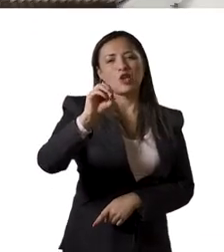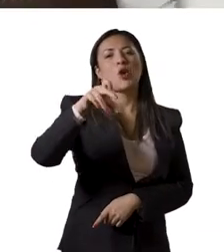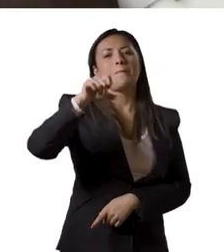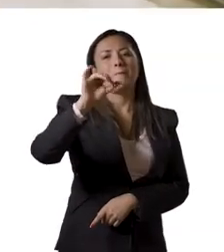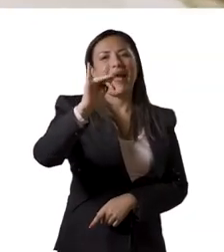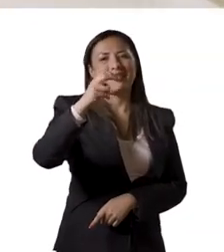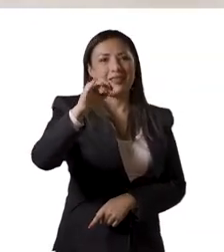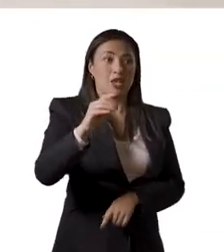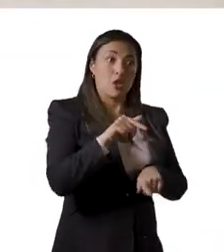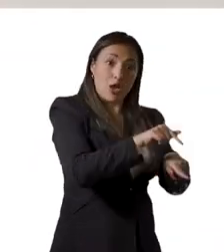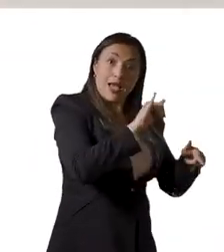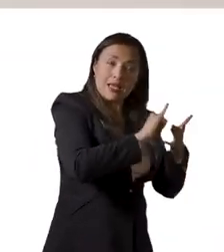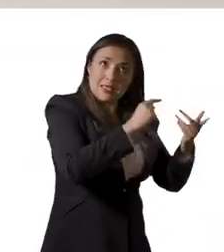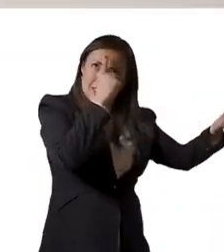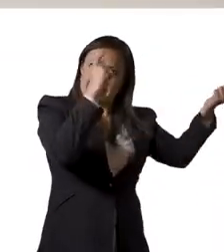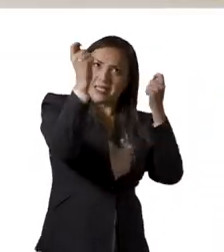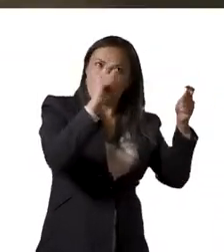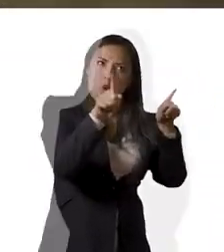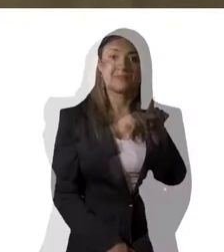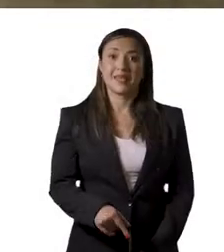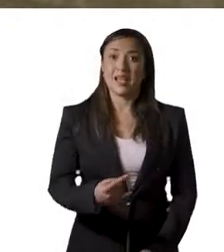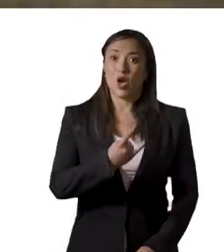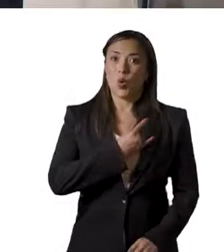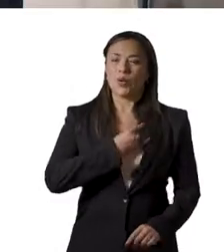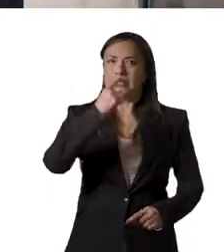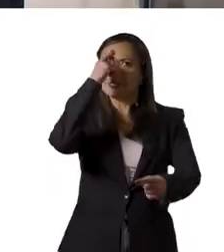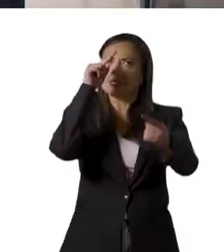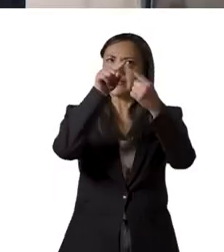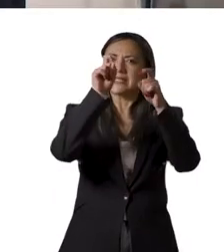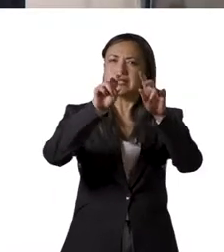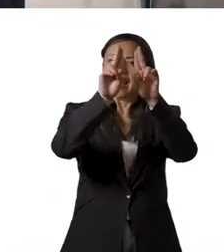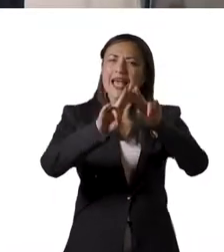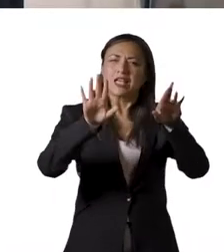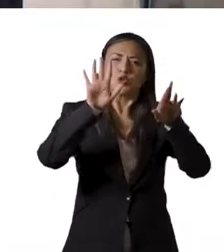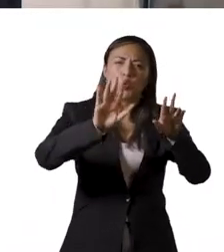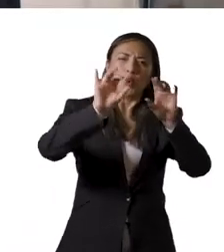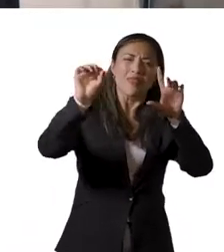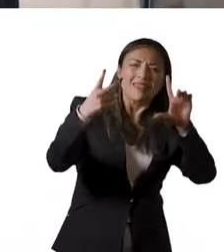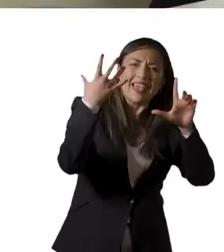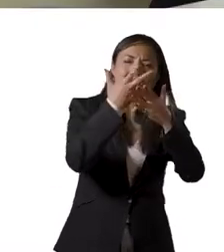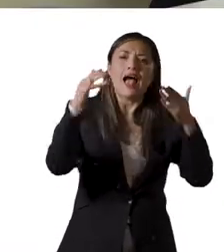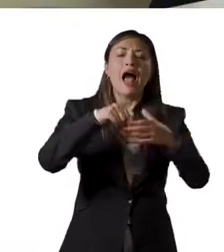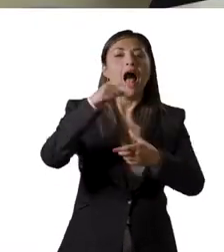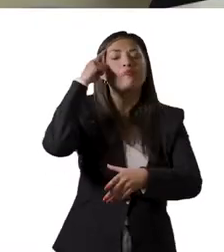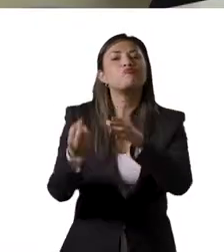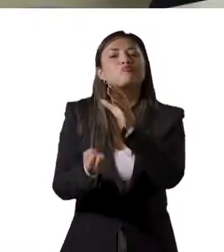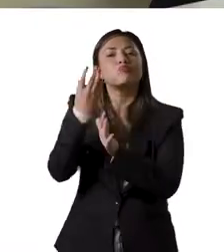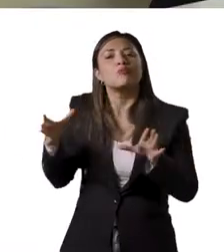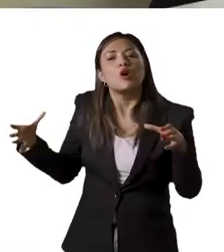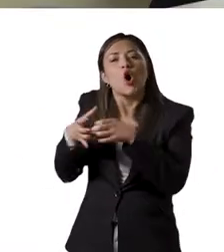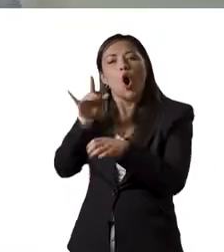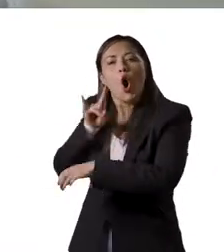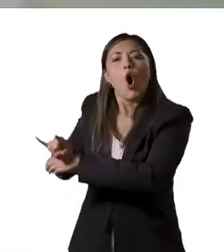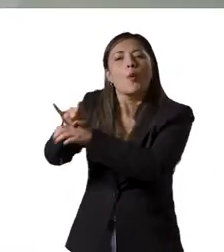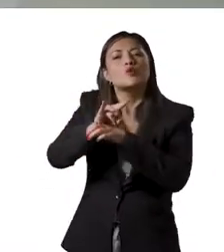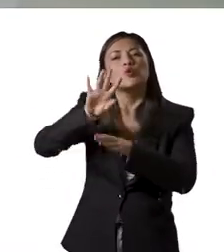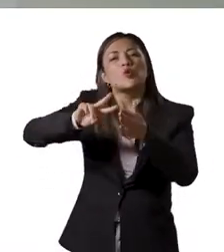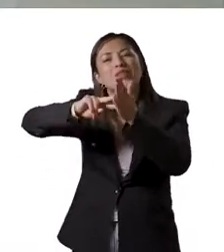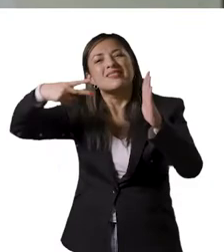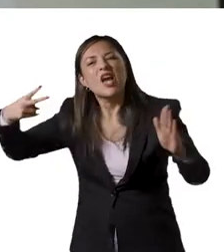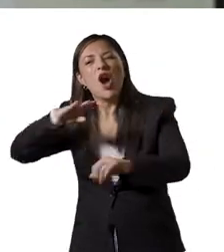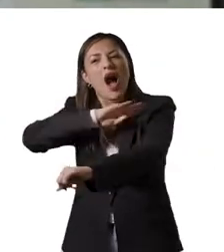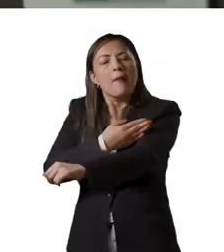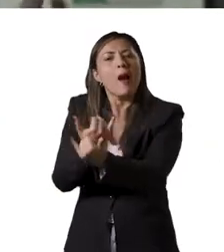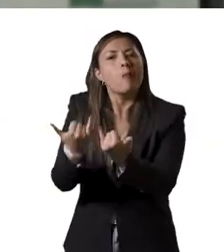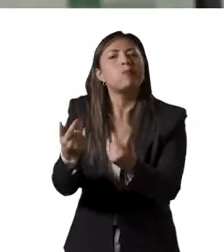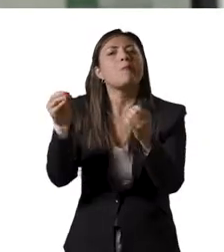Auditorio Hernando Patiño Cruz. Como parte de su estrategia digital, la universidad creó el Observatorio Tecnológico